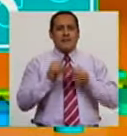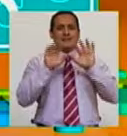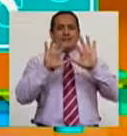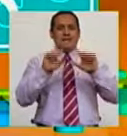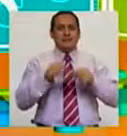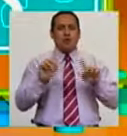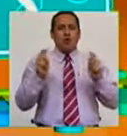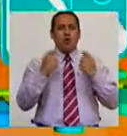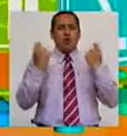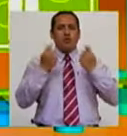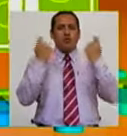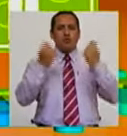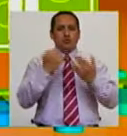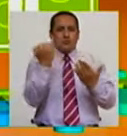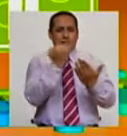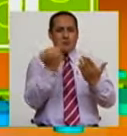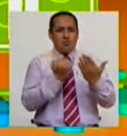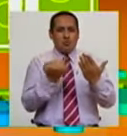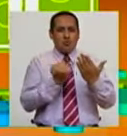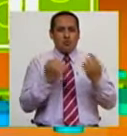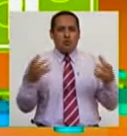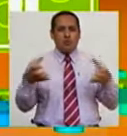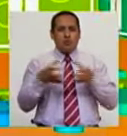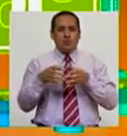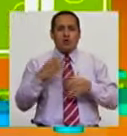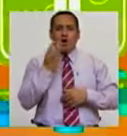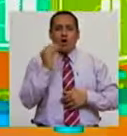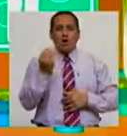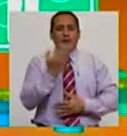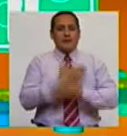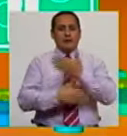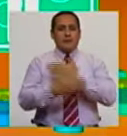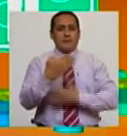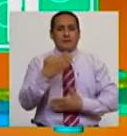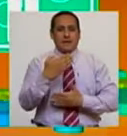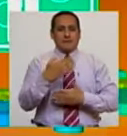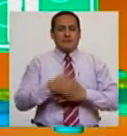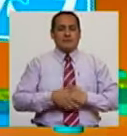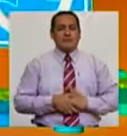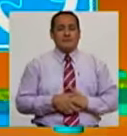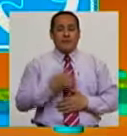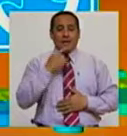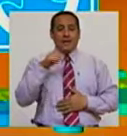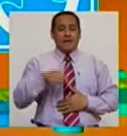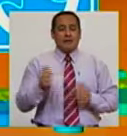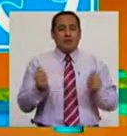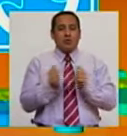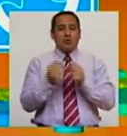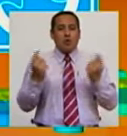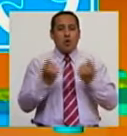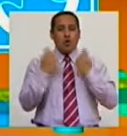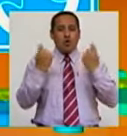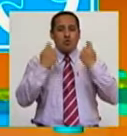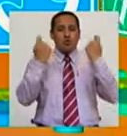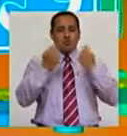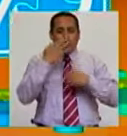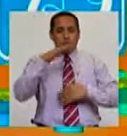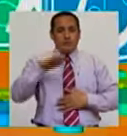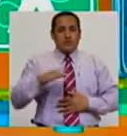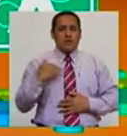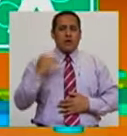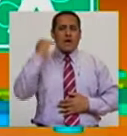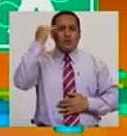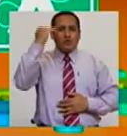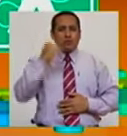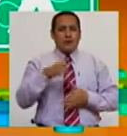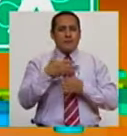concurso nacional de dibujo y pintura para niños y jóvenes con habilidades diferentes. Es que a través de este concurso los niños,